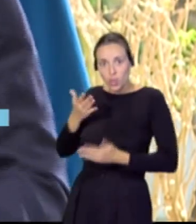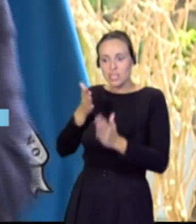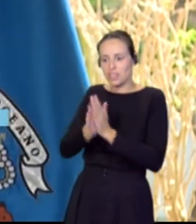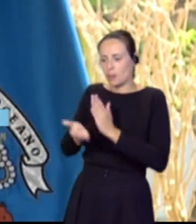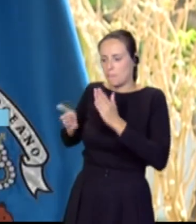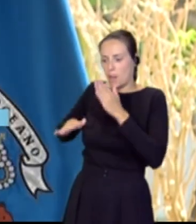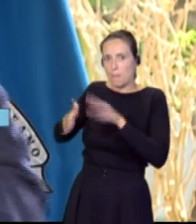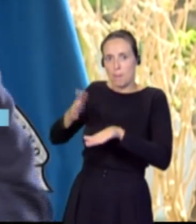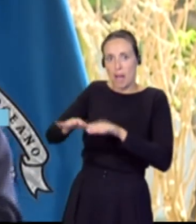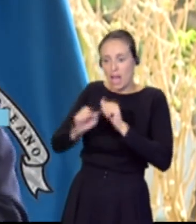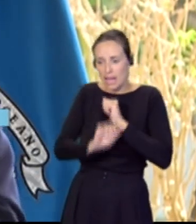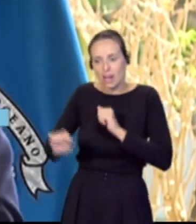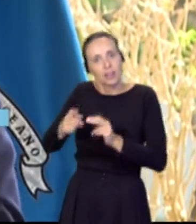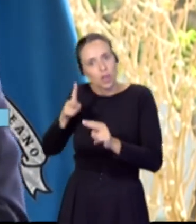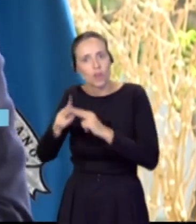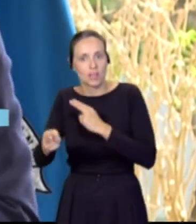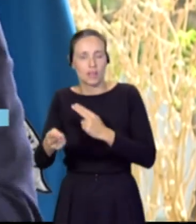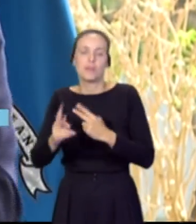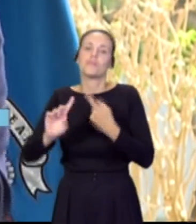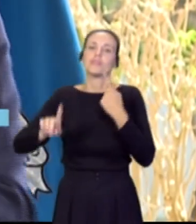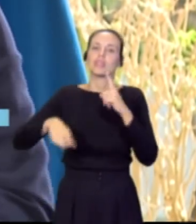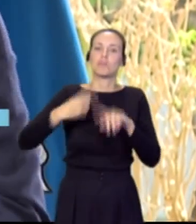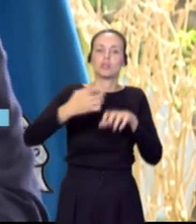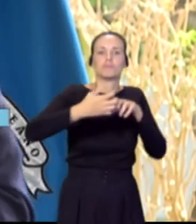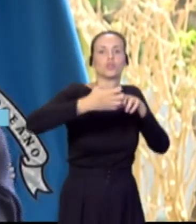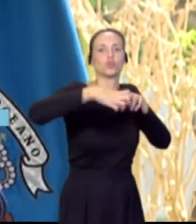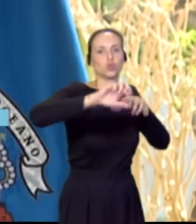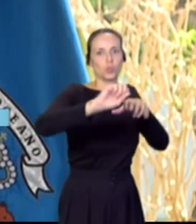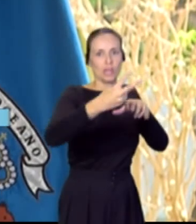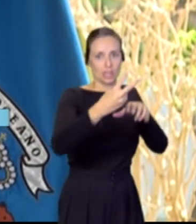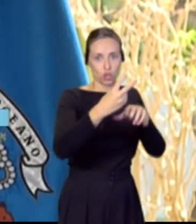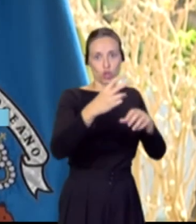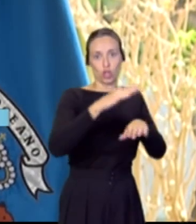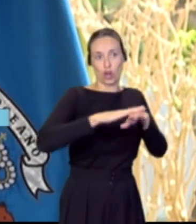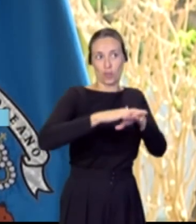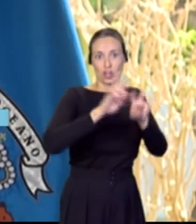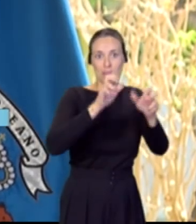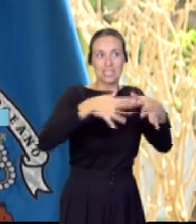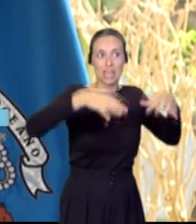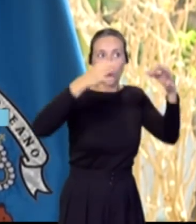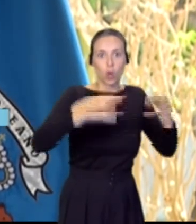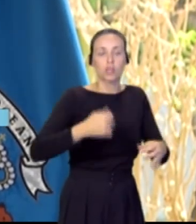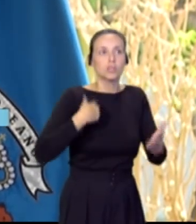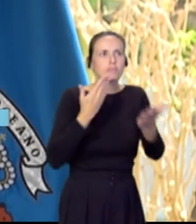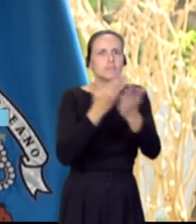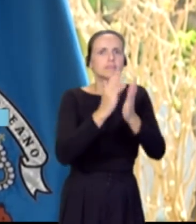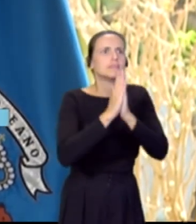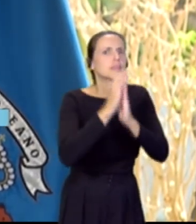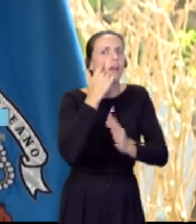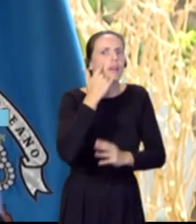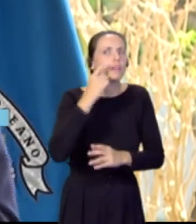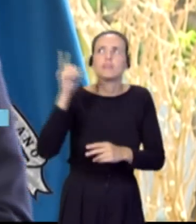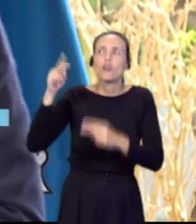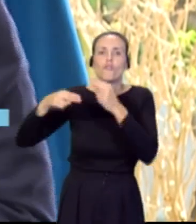Esperemos que después de la reunión que se va a tener en la subdelegación de gobierno de seguridad, nos puedan explicar el por qué no se ha pedido el despliegue del